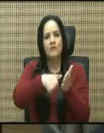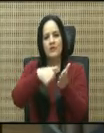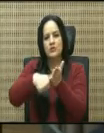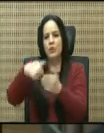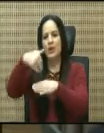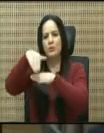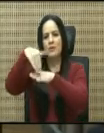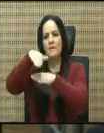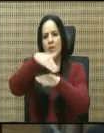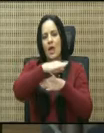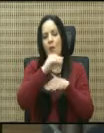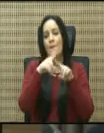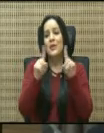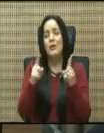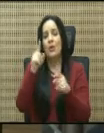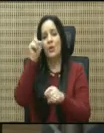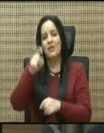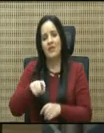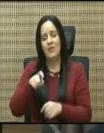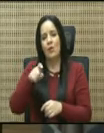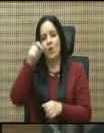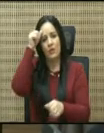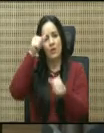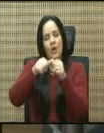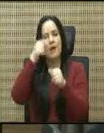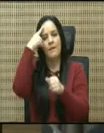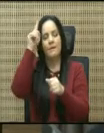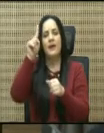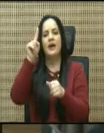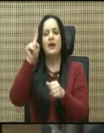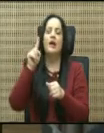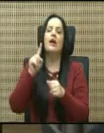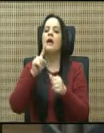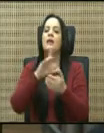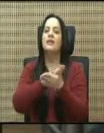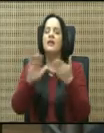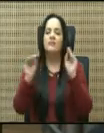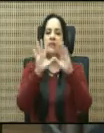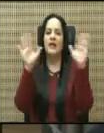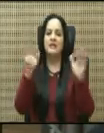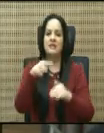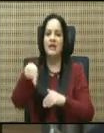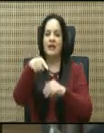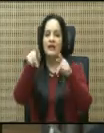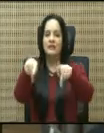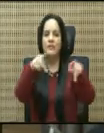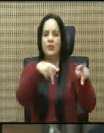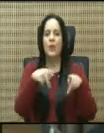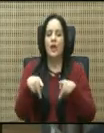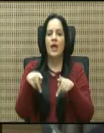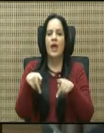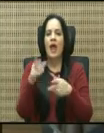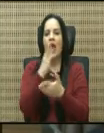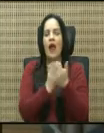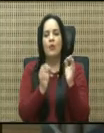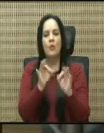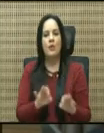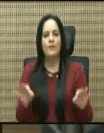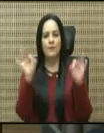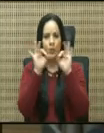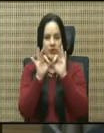pero quiero recordar para efectos de cara y de transparencia de la ciudadanía, una línea de tiempo importante.